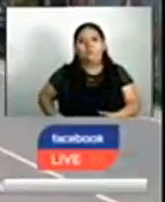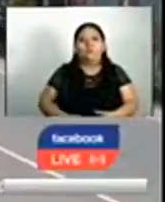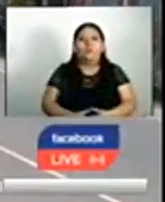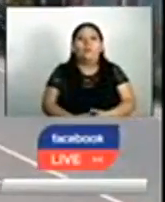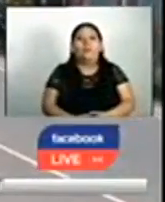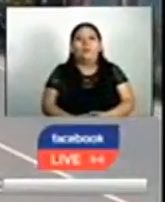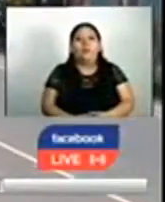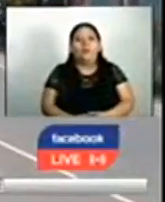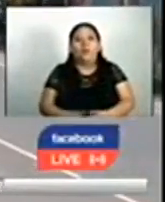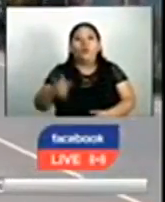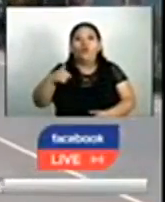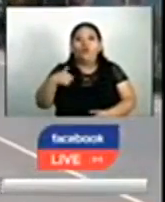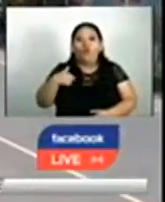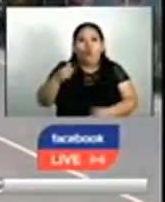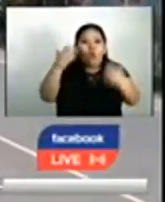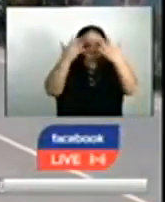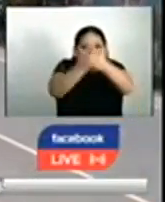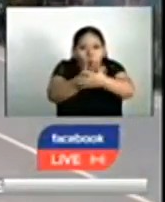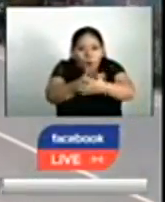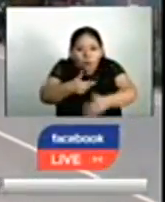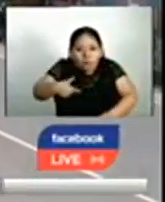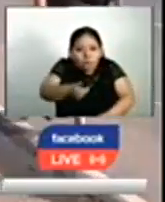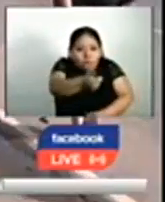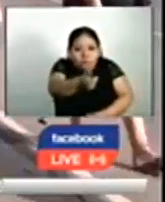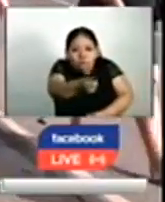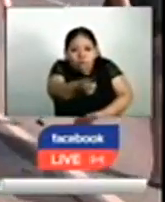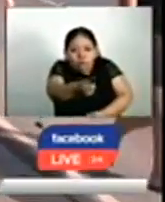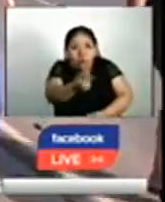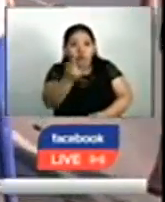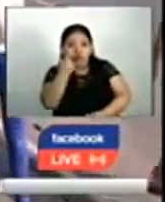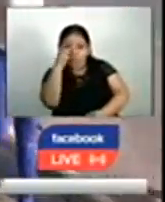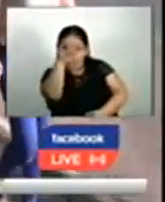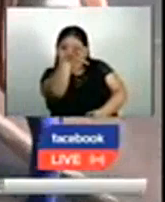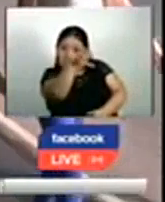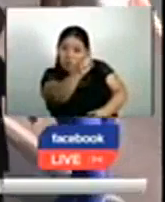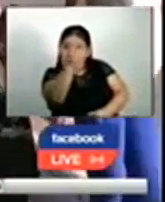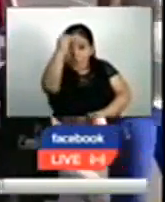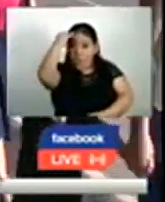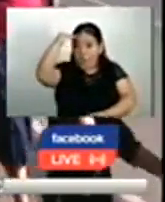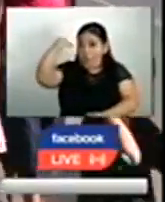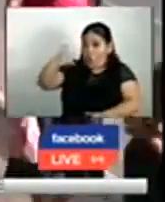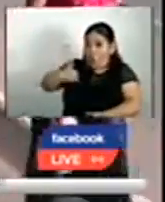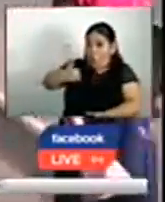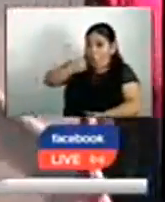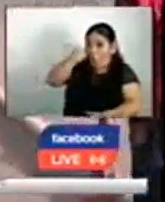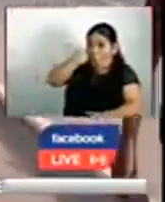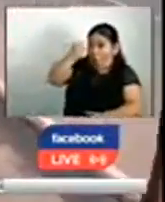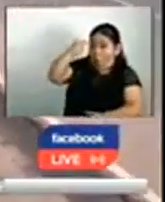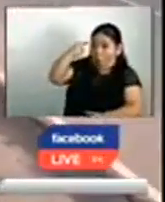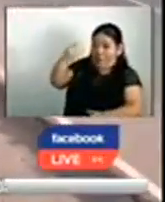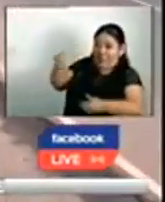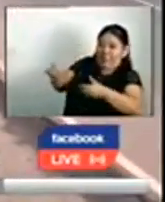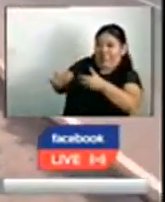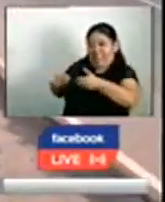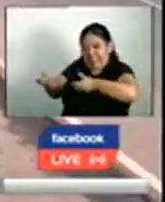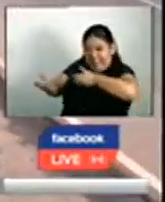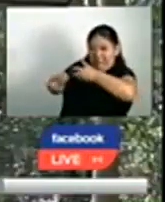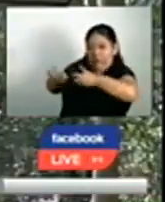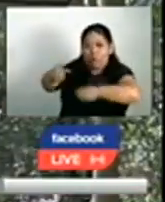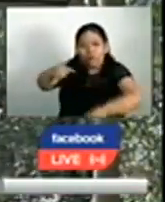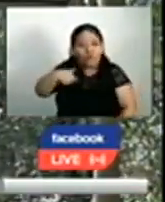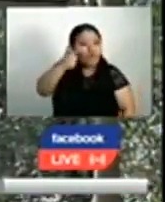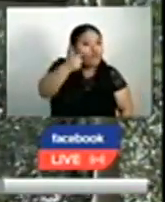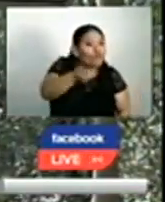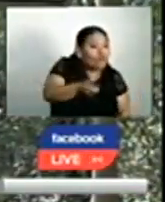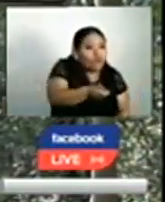alumbré y me di cuenta que estaba forcejeando una muchacha con un joven, entonces yo bajé para